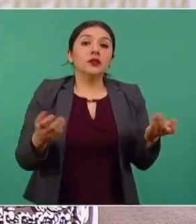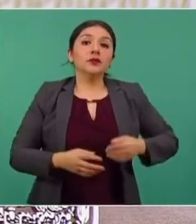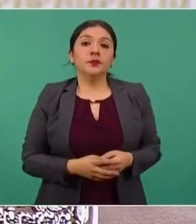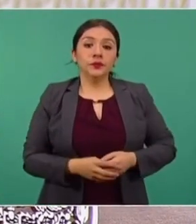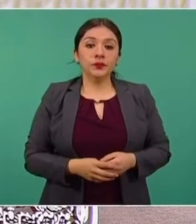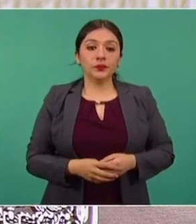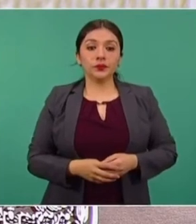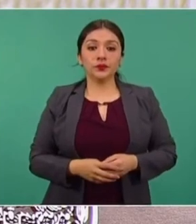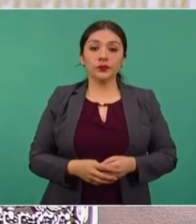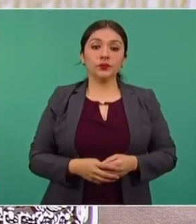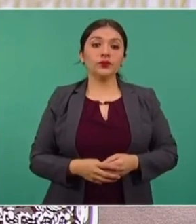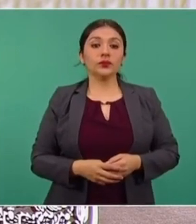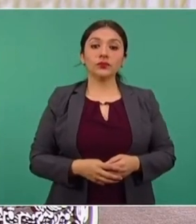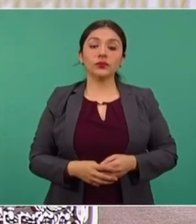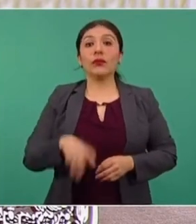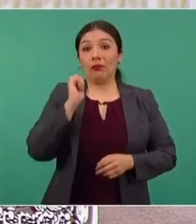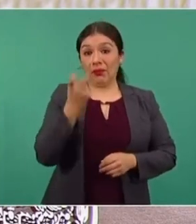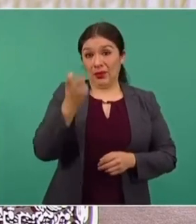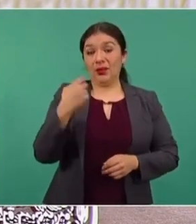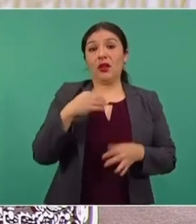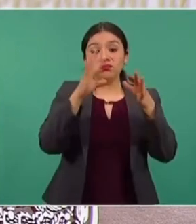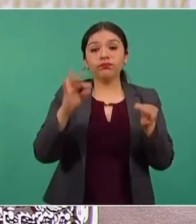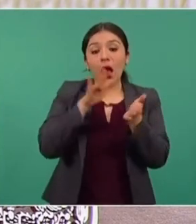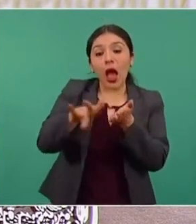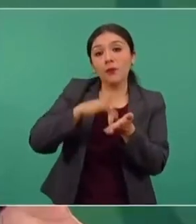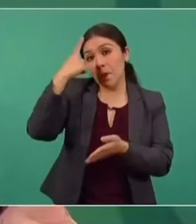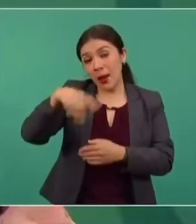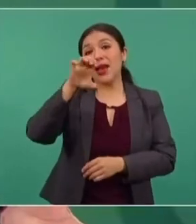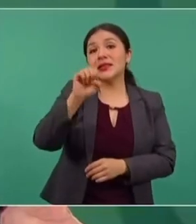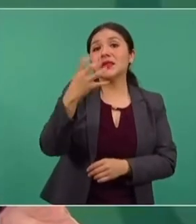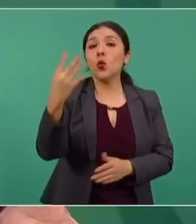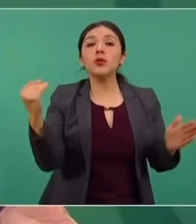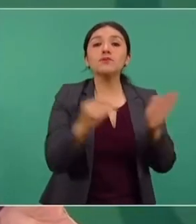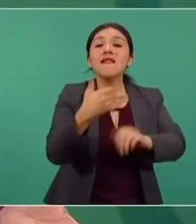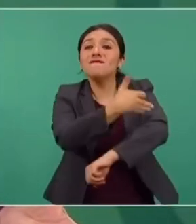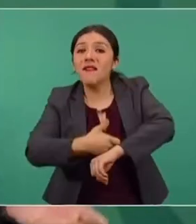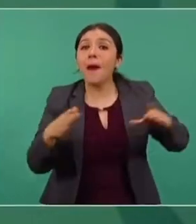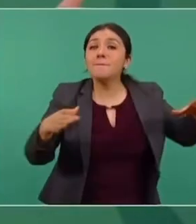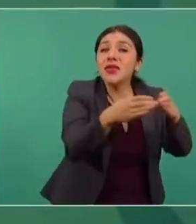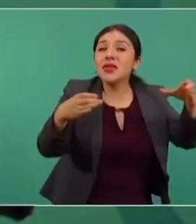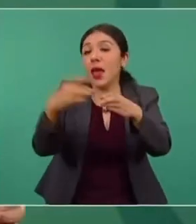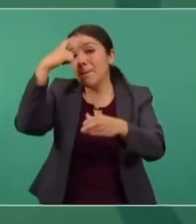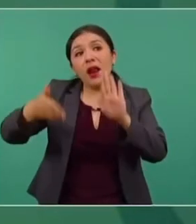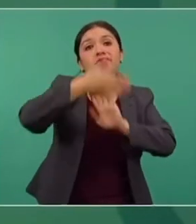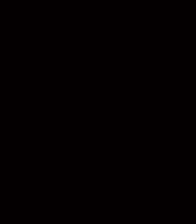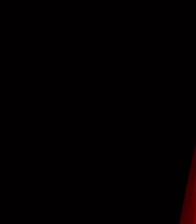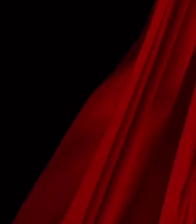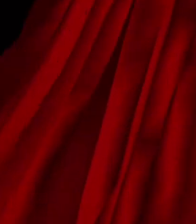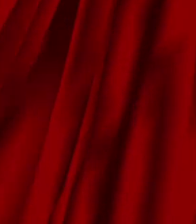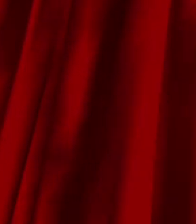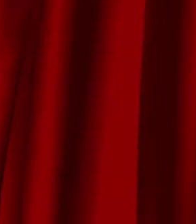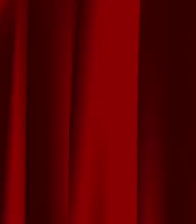Y pues estamos hablando de apoyos a 64 mil familias para sus viviendas.